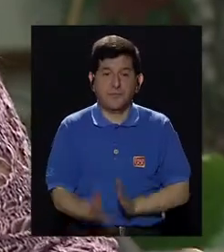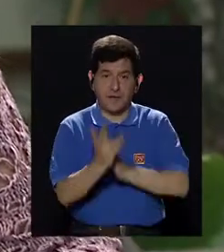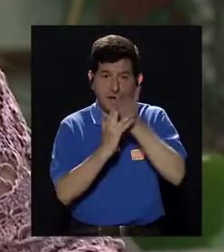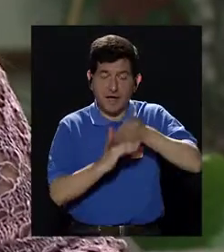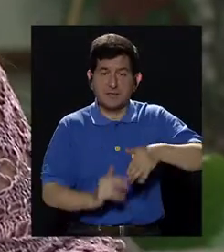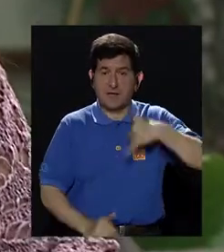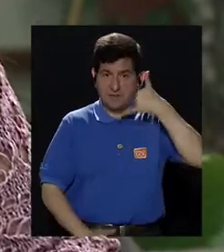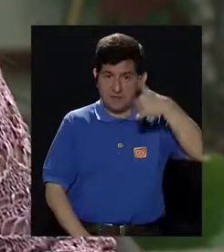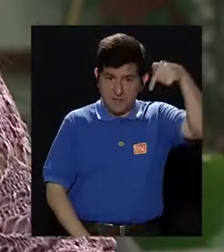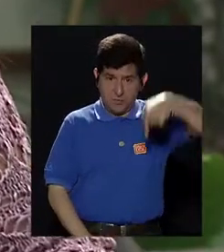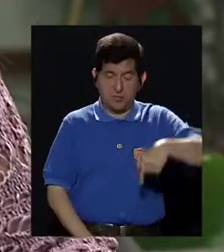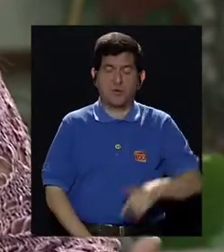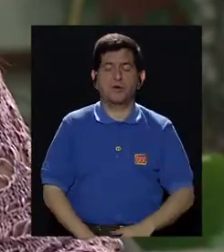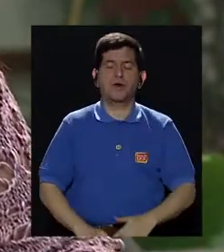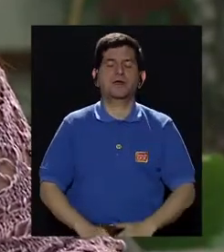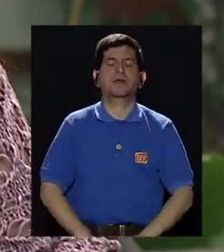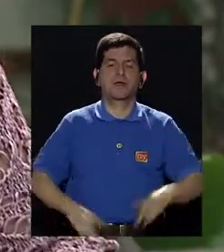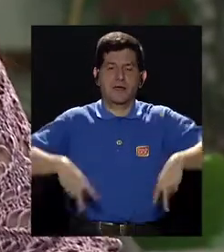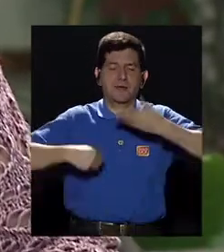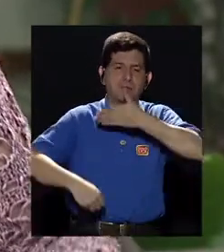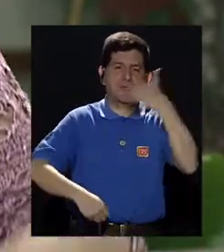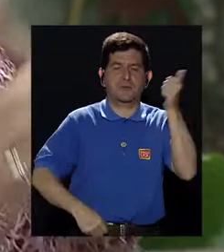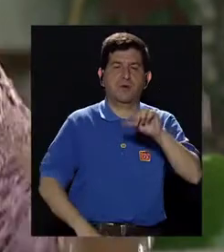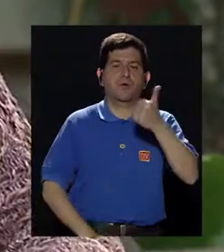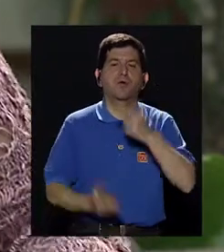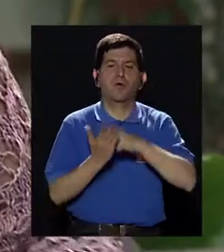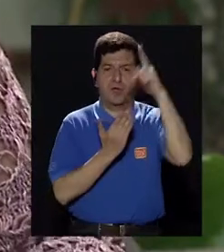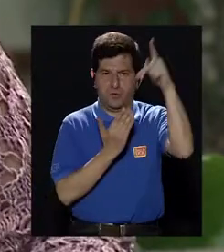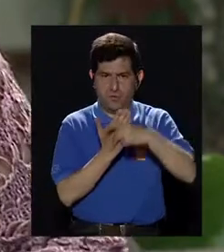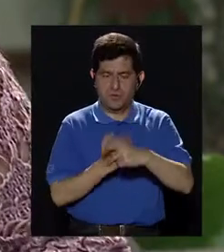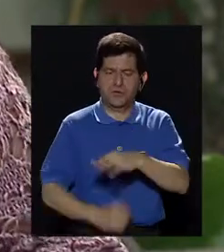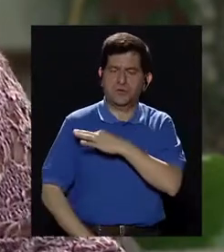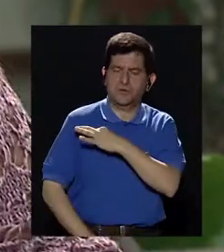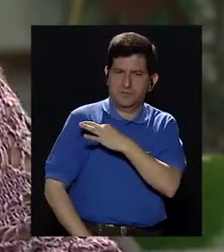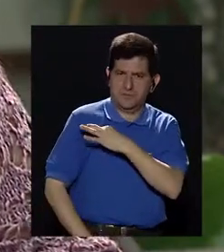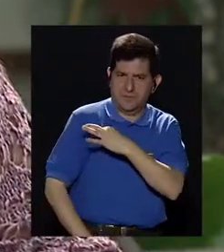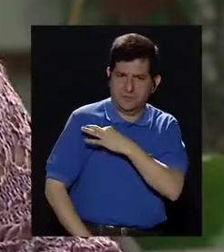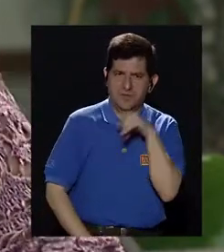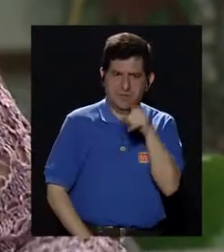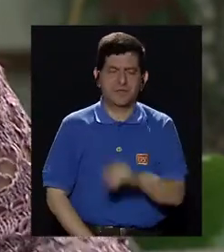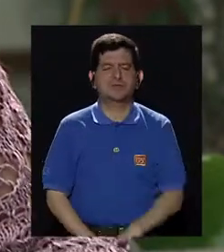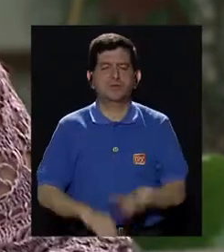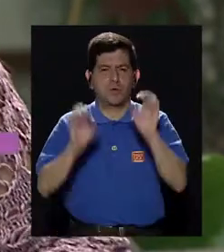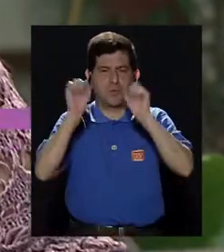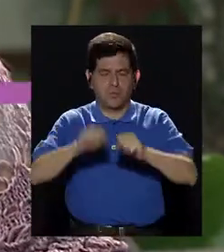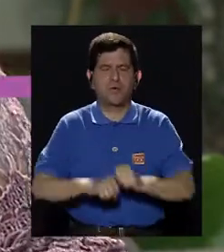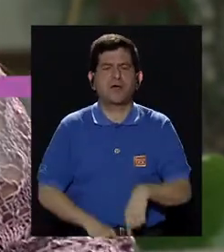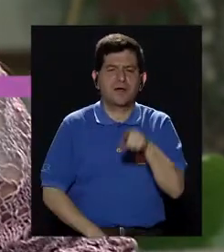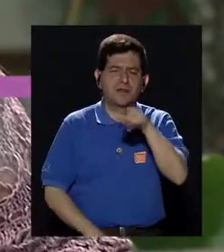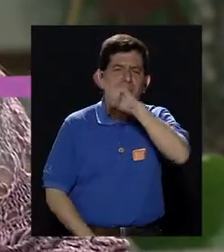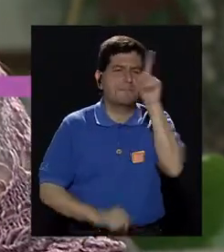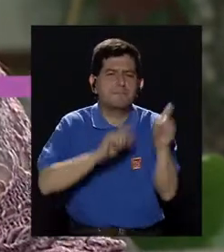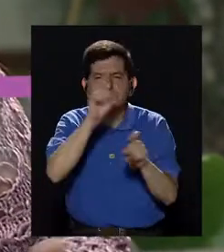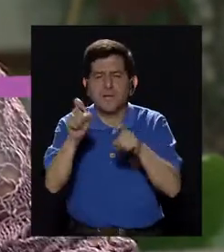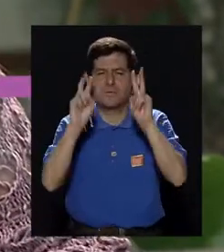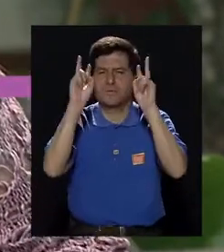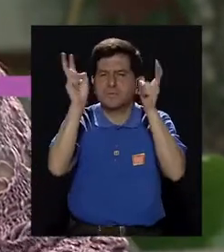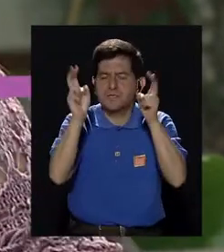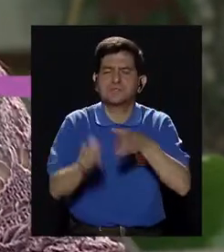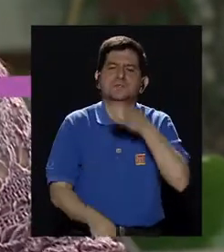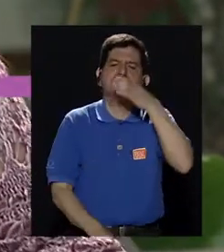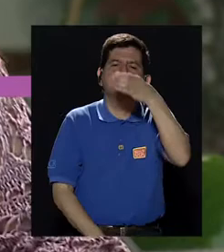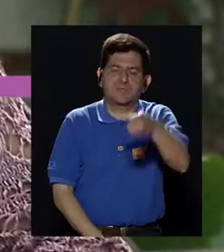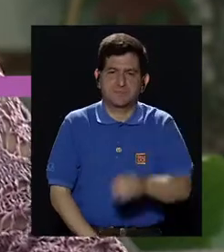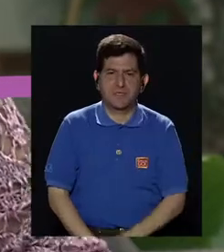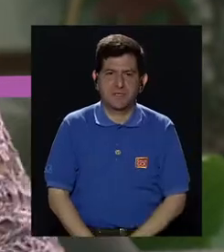de nuestro número aquí en Vivir Mejor. Por supuesto que para otros programas, la invitación para que usted nos haga llegar esas inquietudes, esos temas y